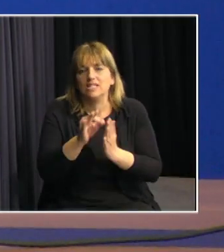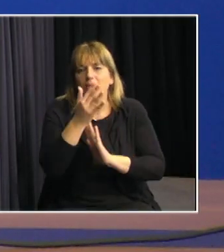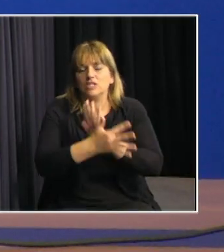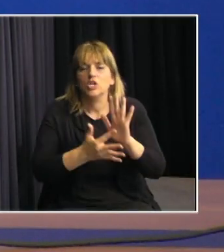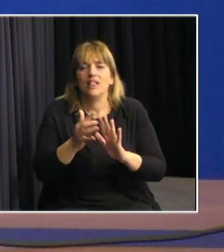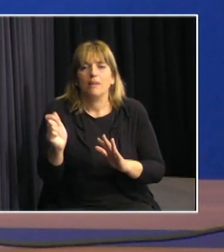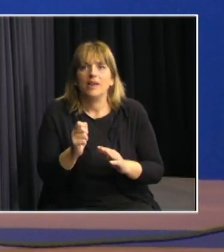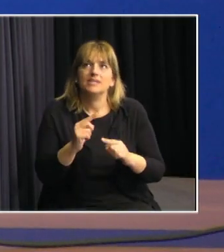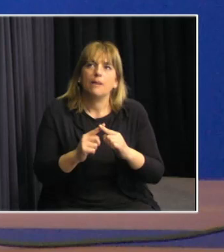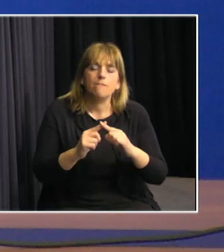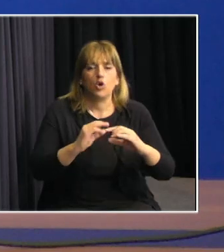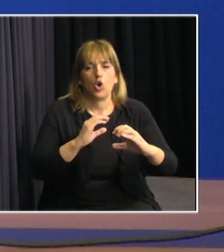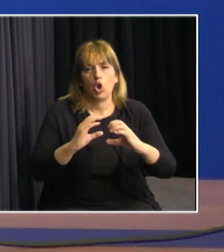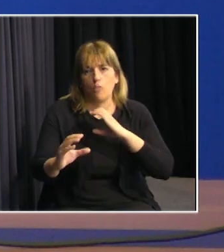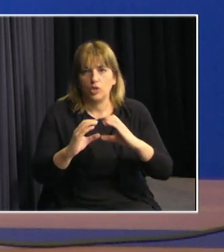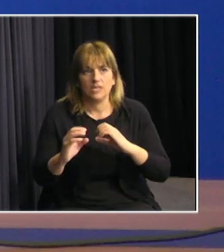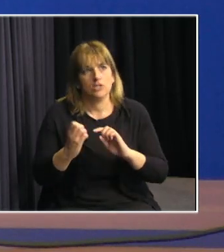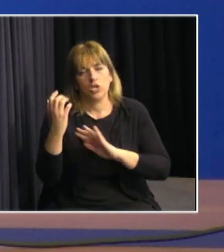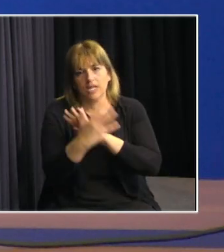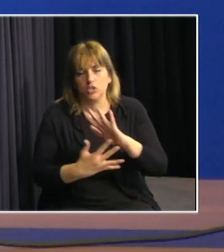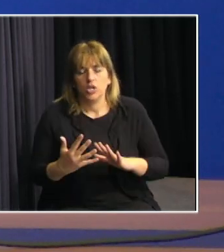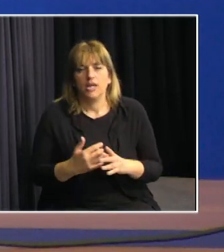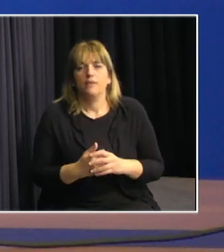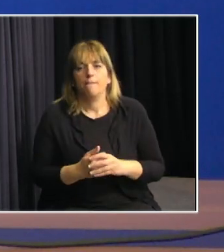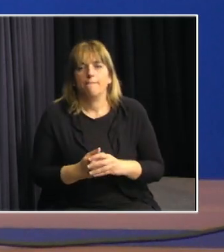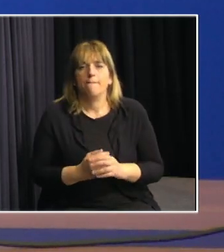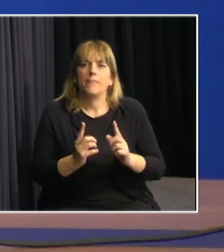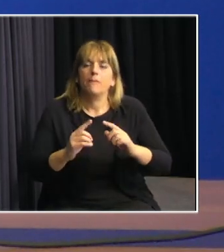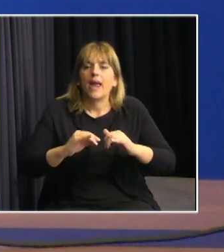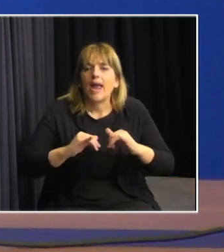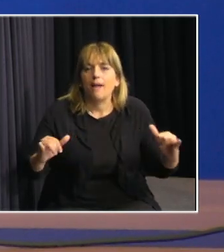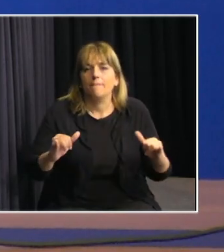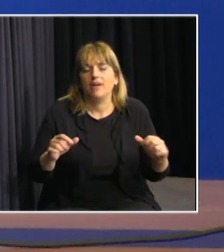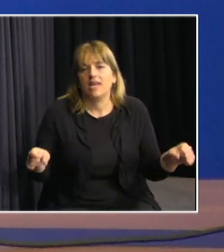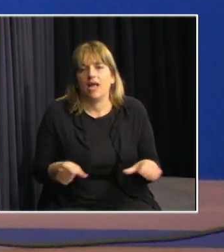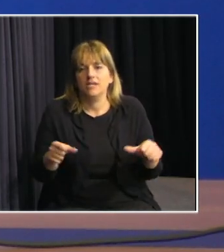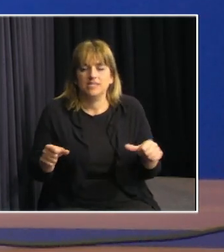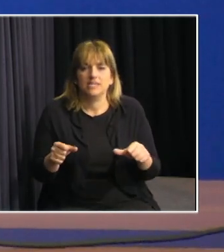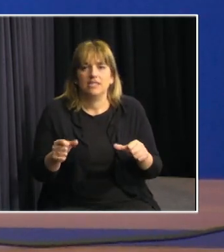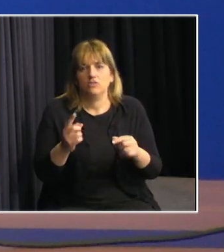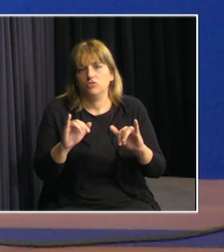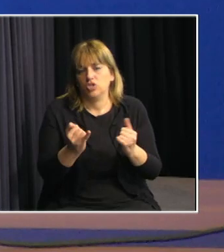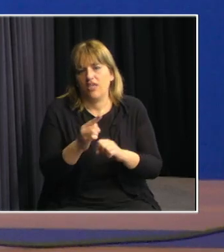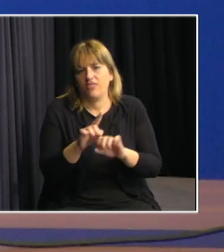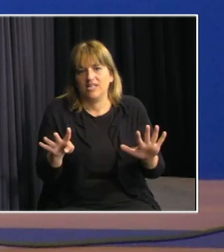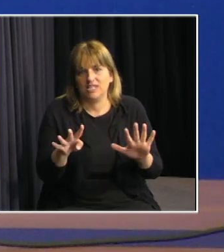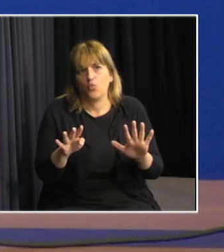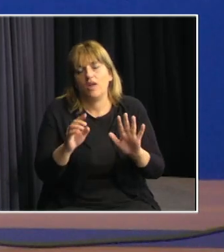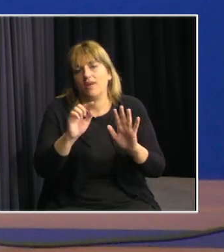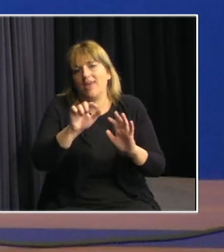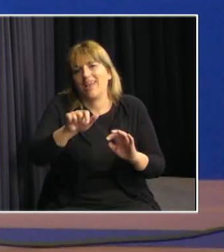cuanto a lo que hace a la comunicación a nivel nacional. La campaña está saliendo por las 19 repetidoras,